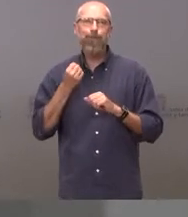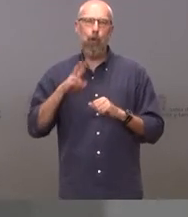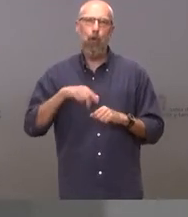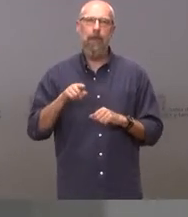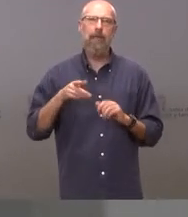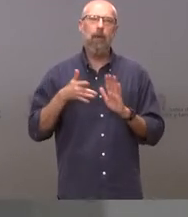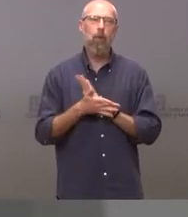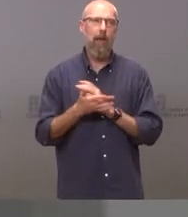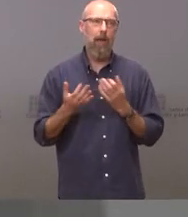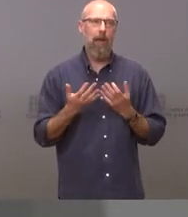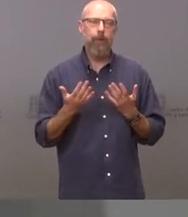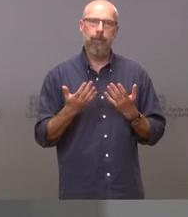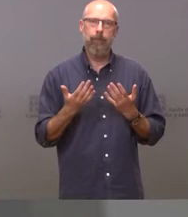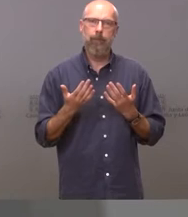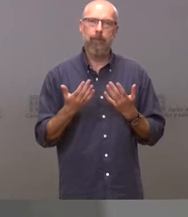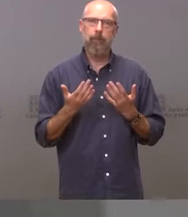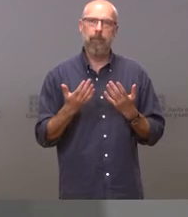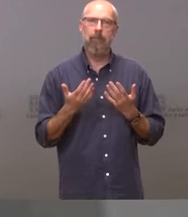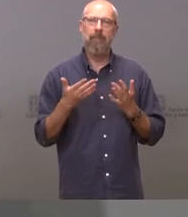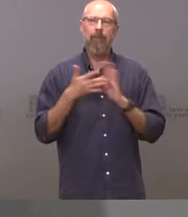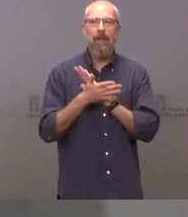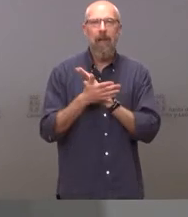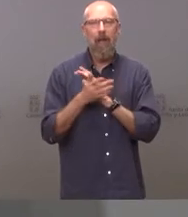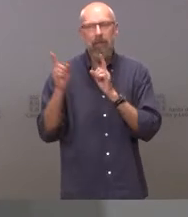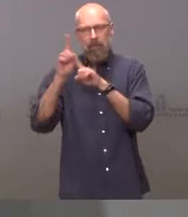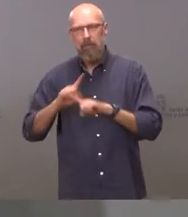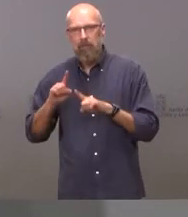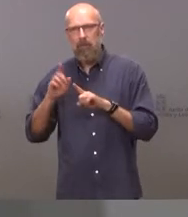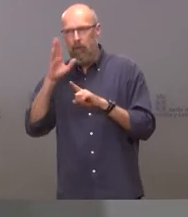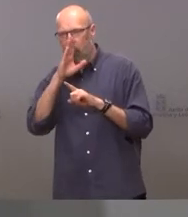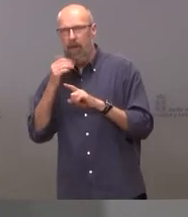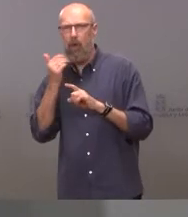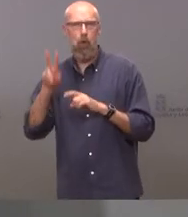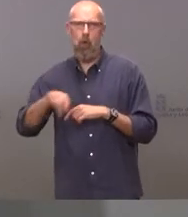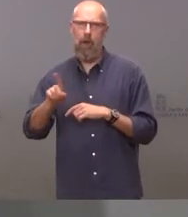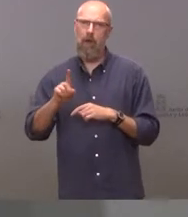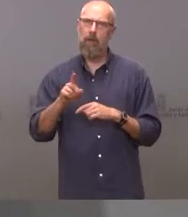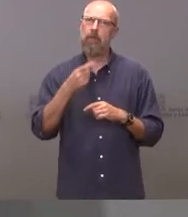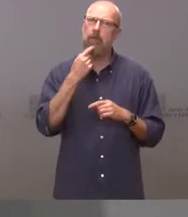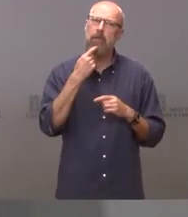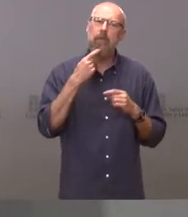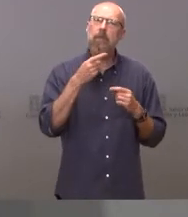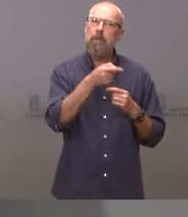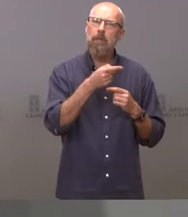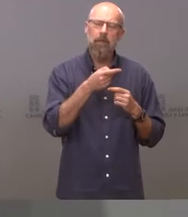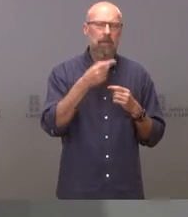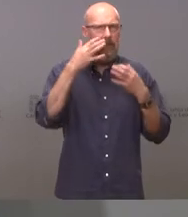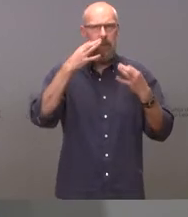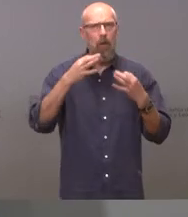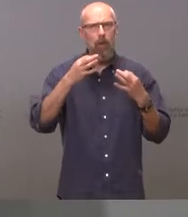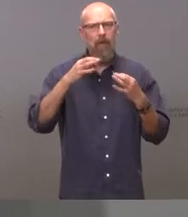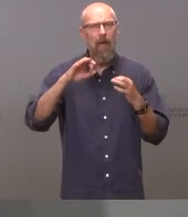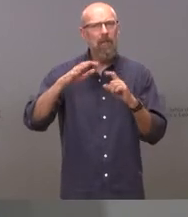porque hay algo que ocultar puedo asegurarles que todo lo que haya ocurrido se va a saber